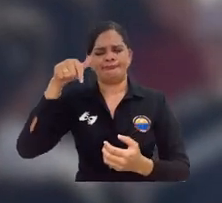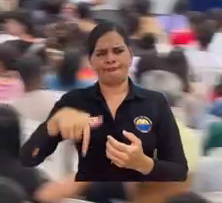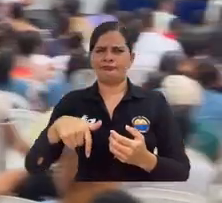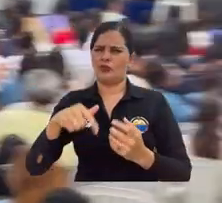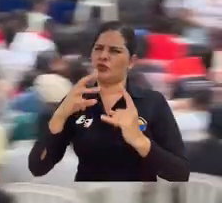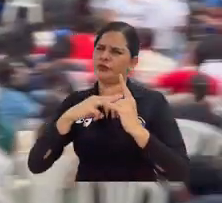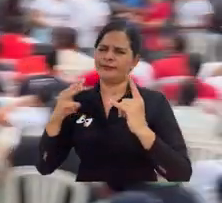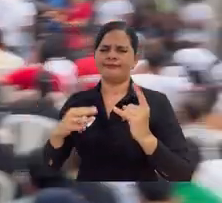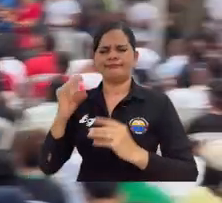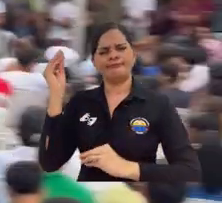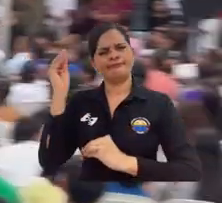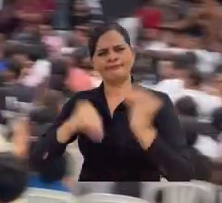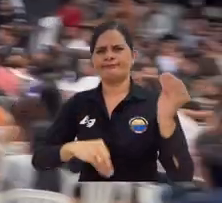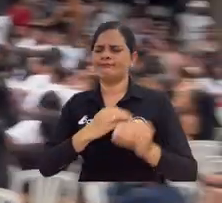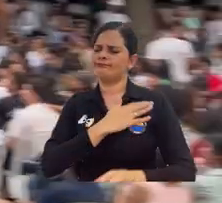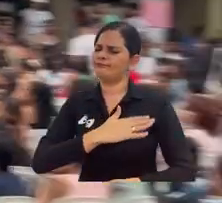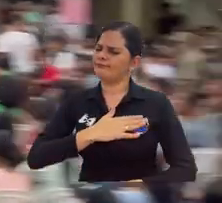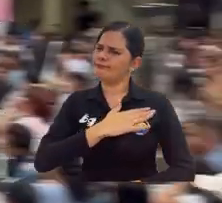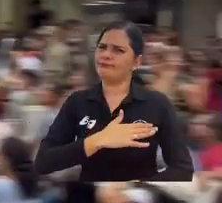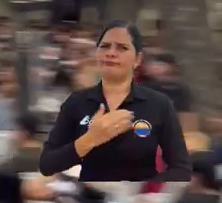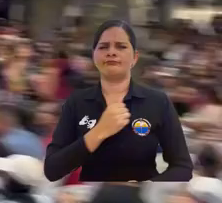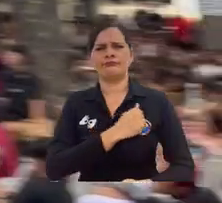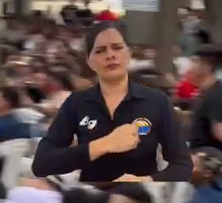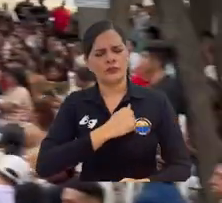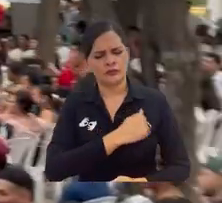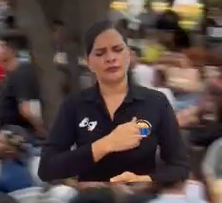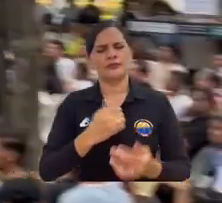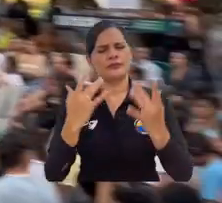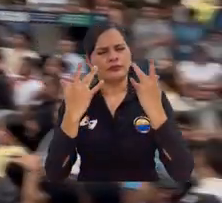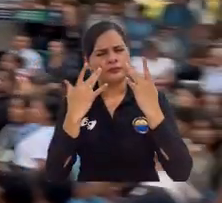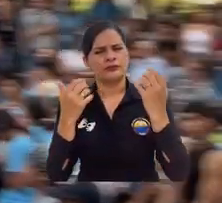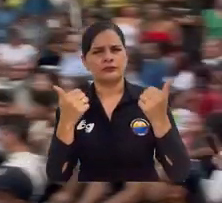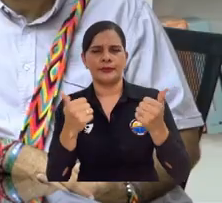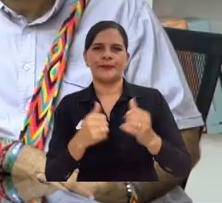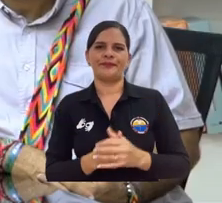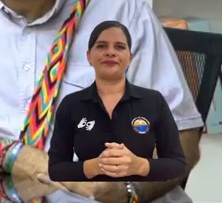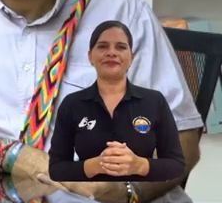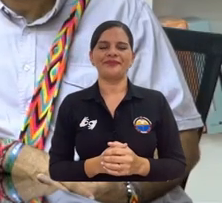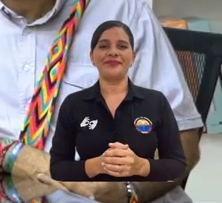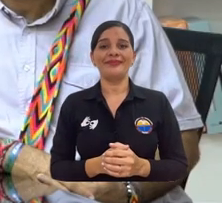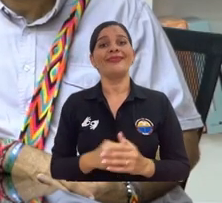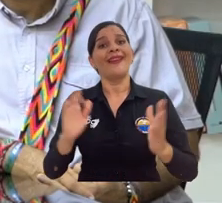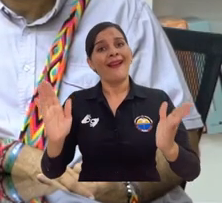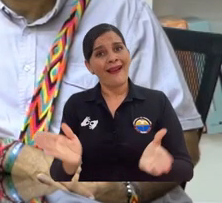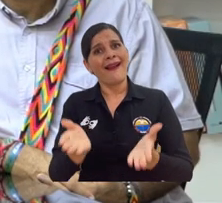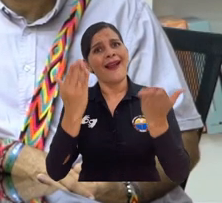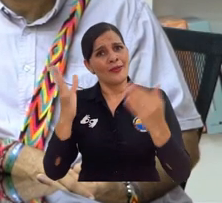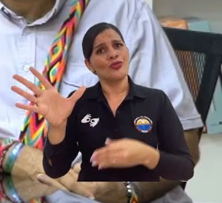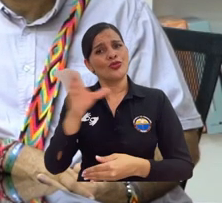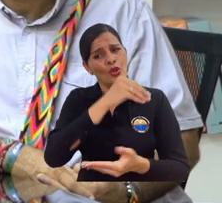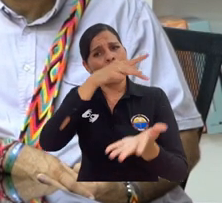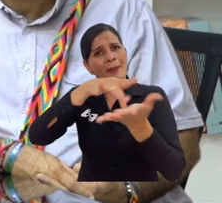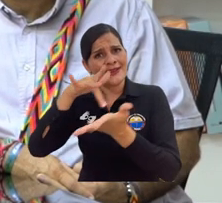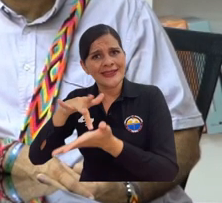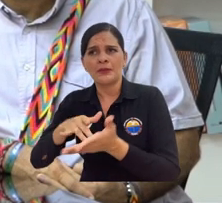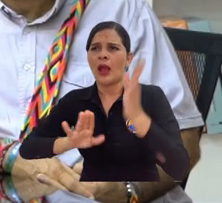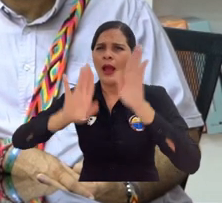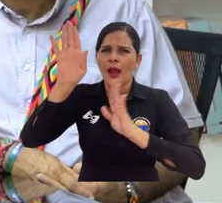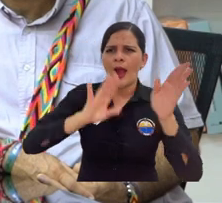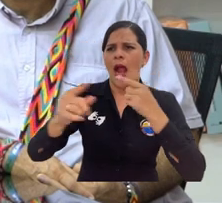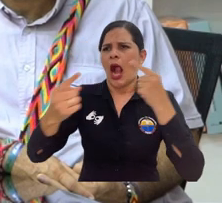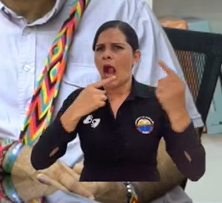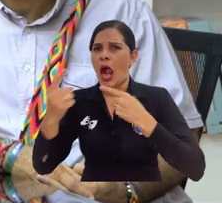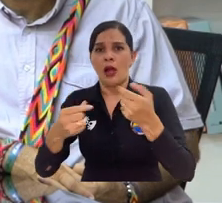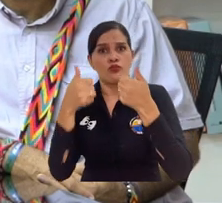pronunció en rechazo e invitó a seguir promoviendo este tipo de escenarios participativos. Participen activamente en este proceso que se está